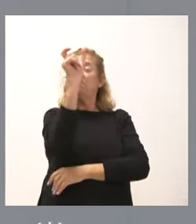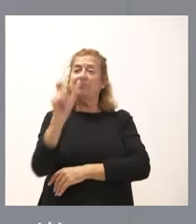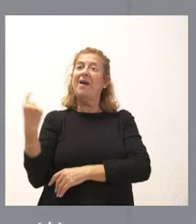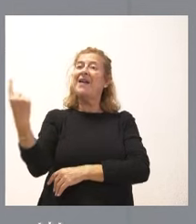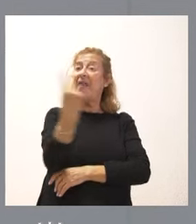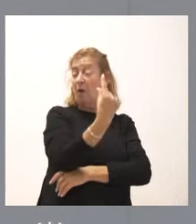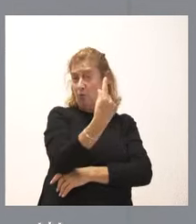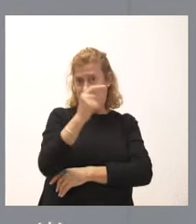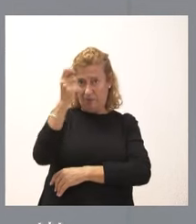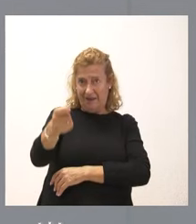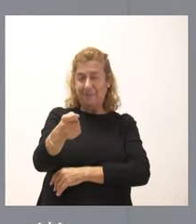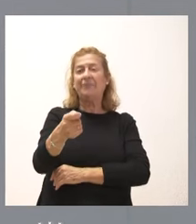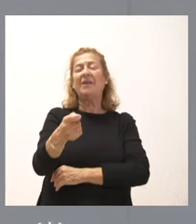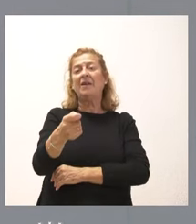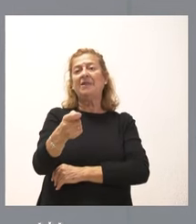los beneficiarios.